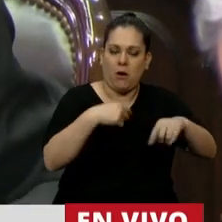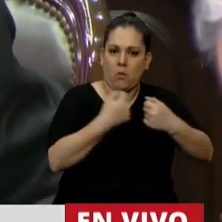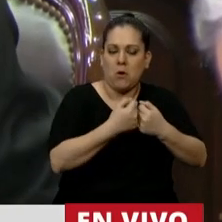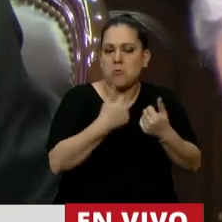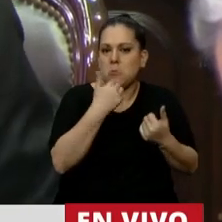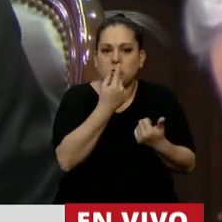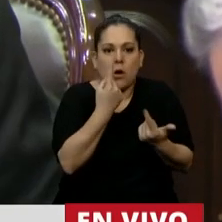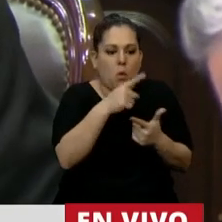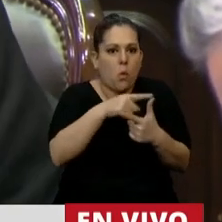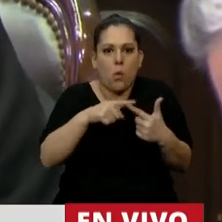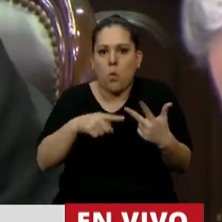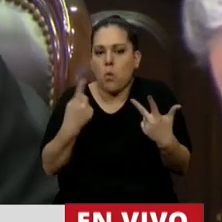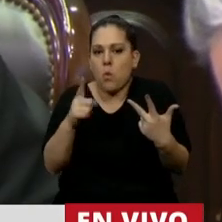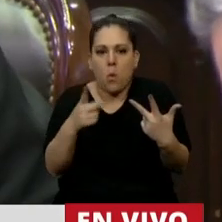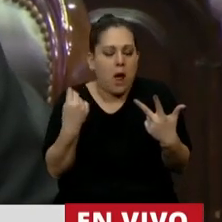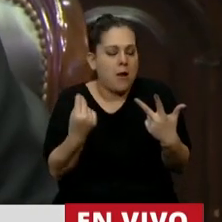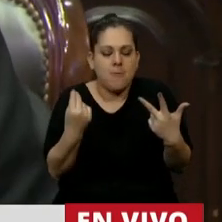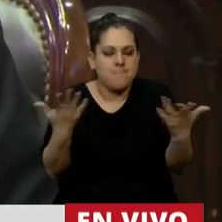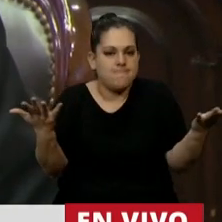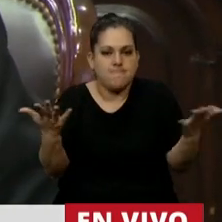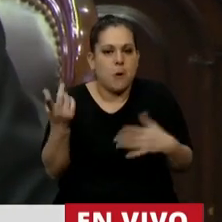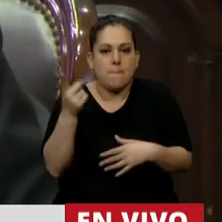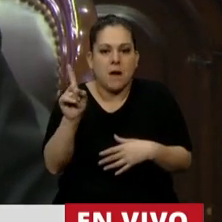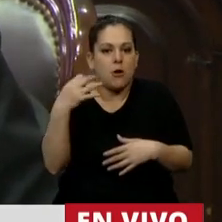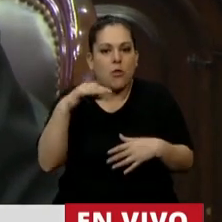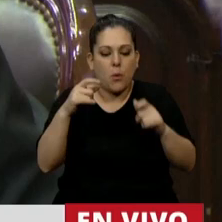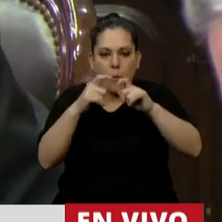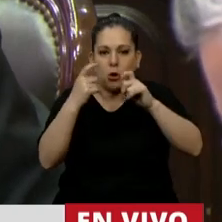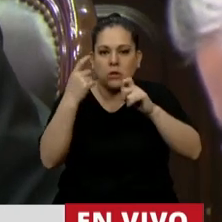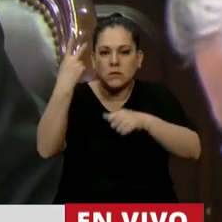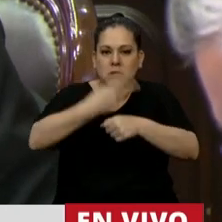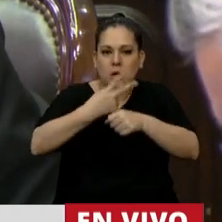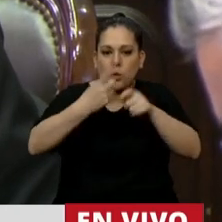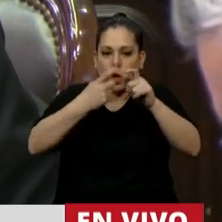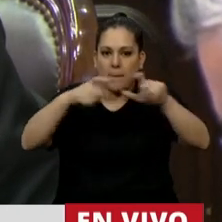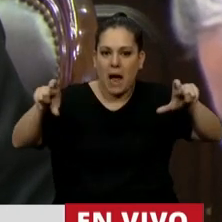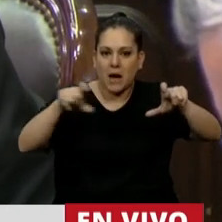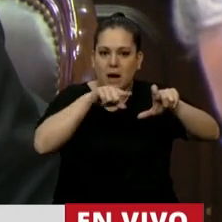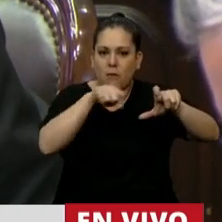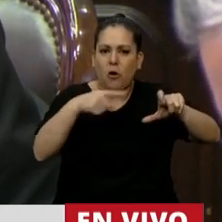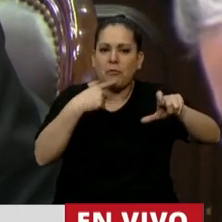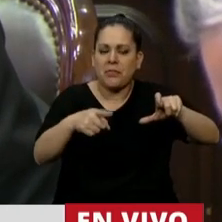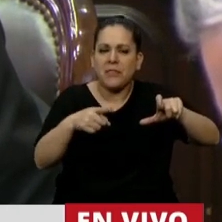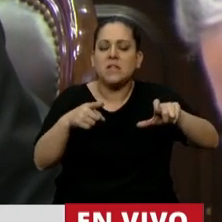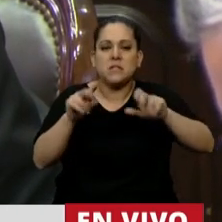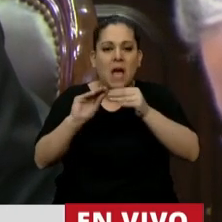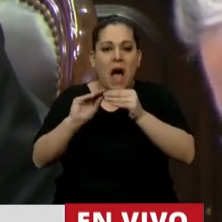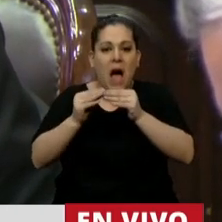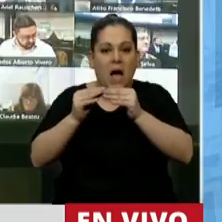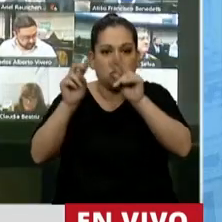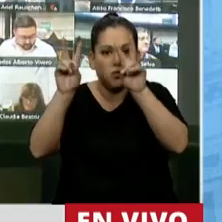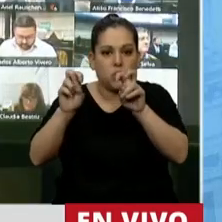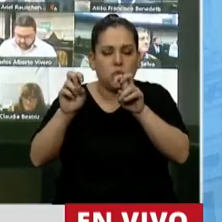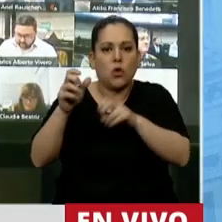Pero yo creo que algo tenemos que hacer con el segundo párrafo del artículo 179, que dice que en la discusión de los asuntos los